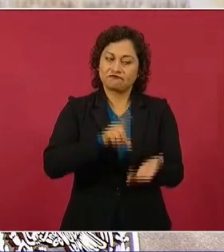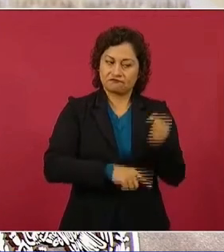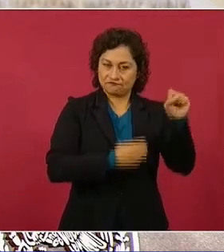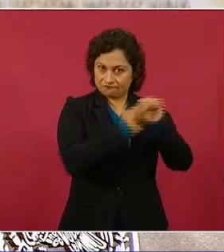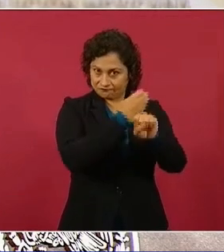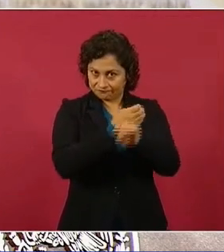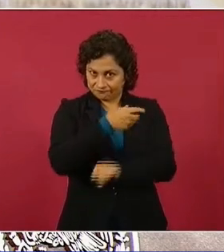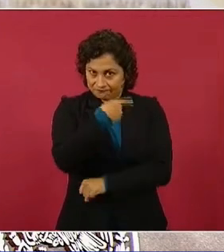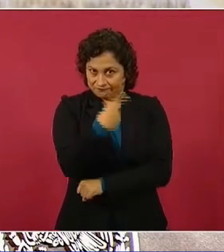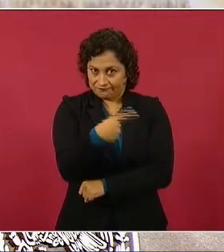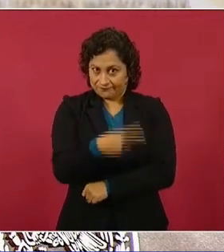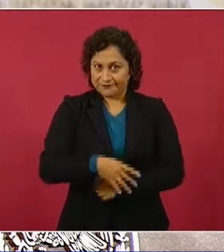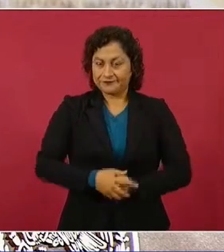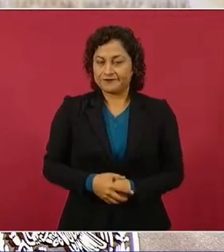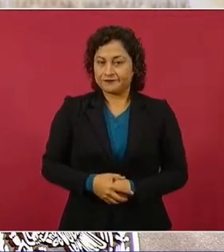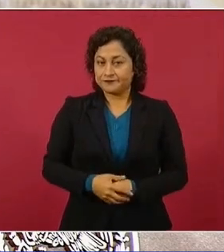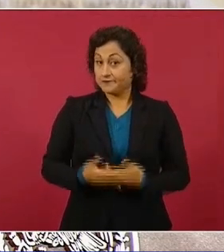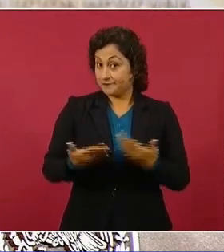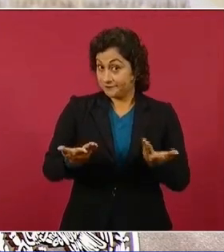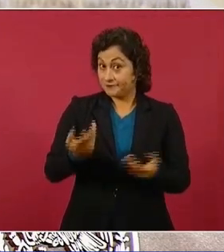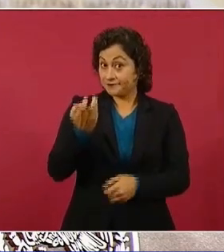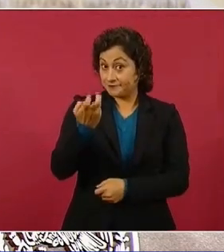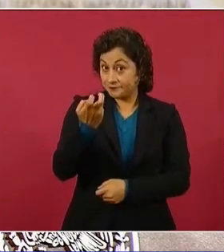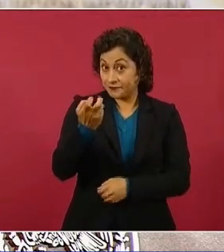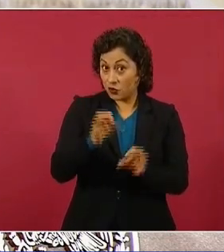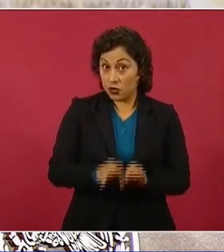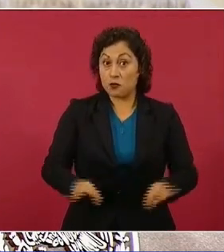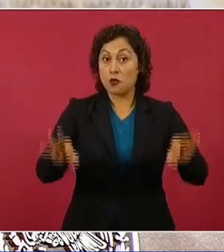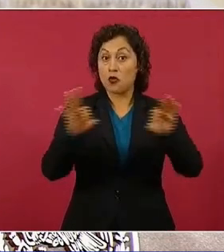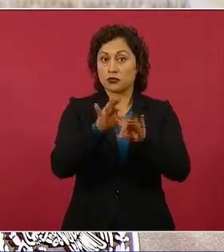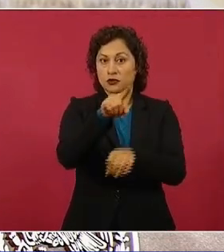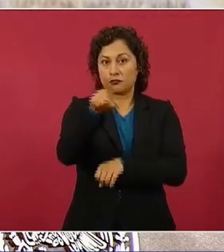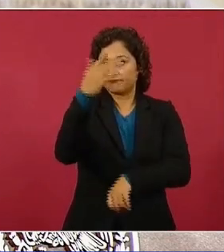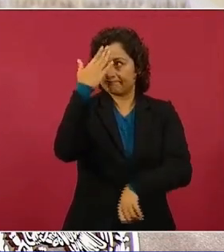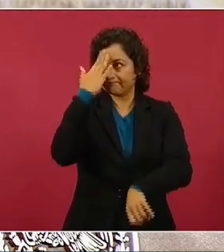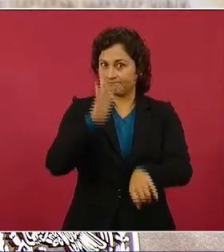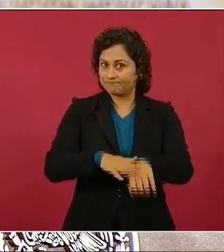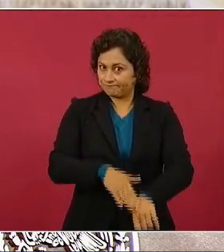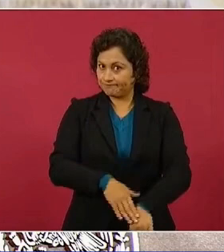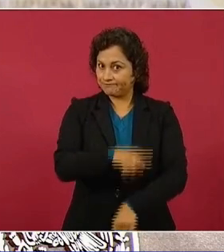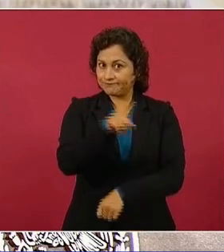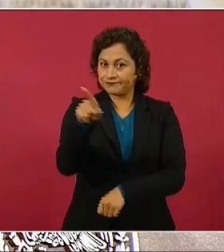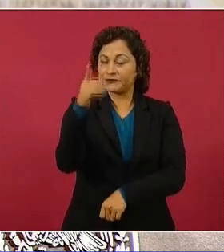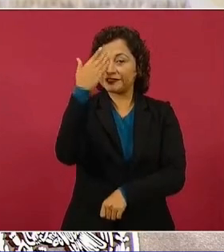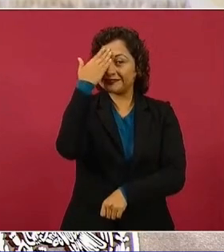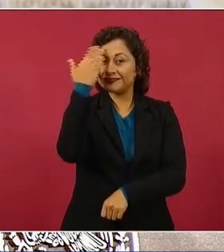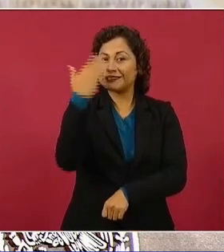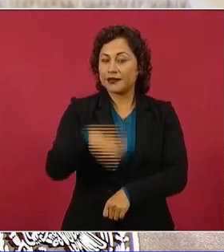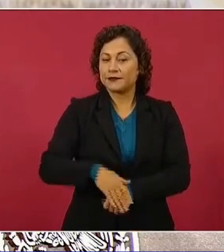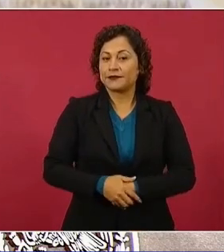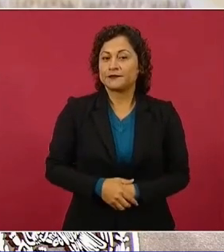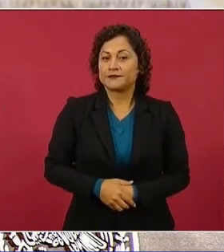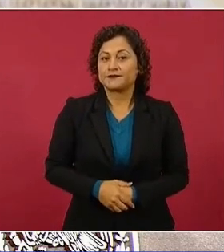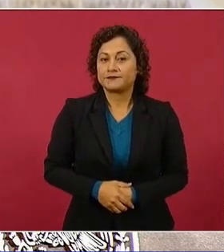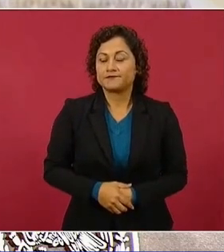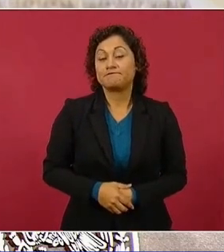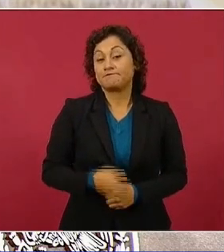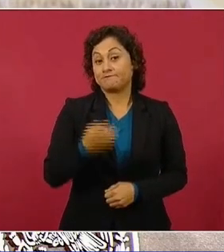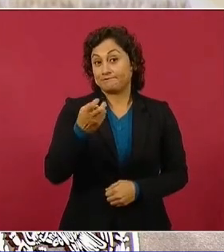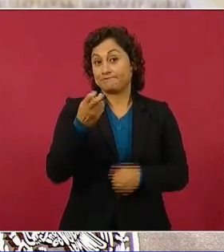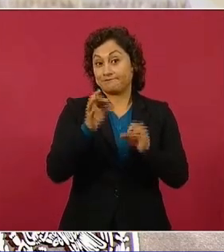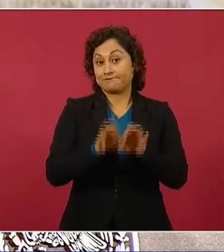Eso es importante también que la ciudadanía lo sepa,